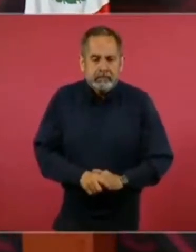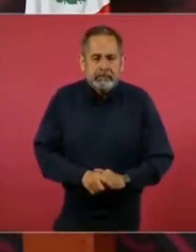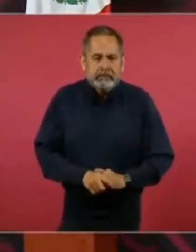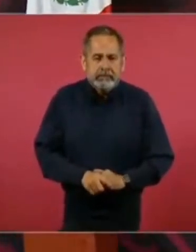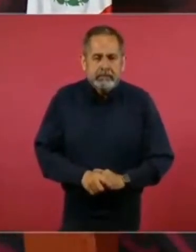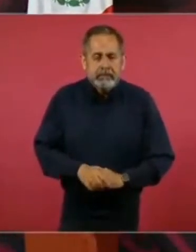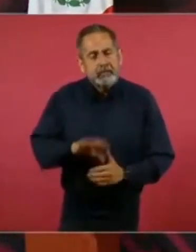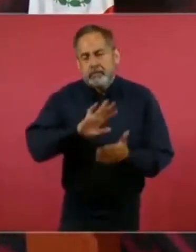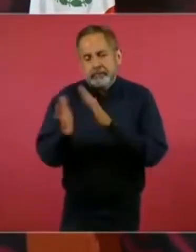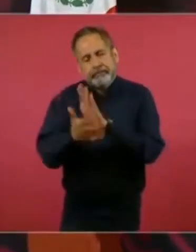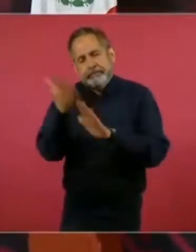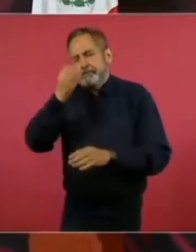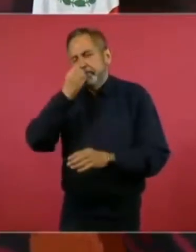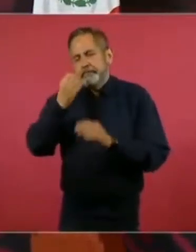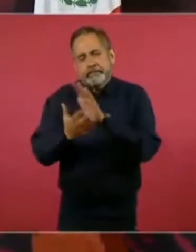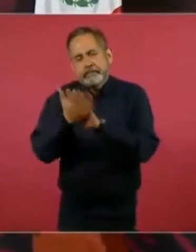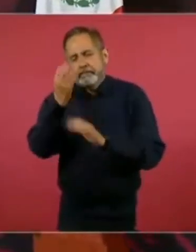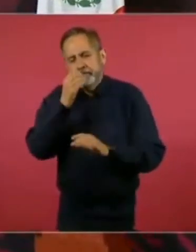Y ya vámonos a hacer una, ¿no?